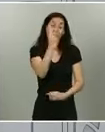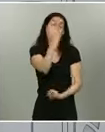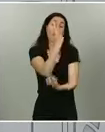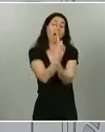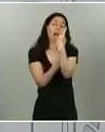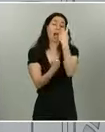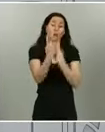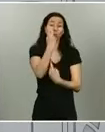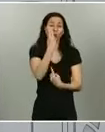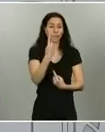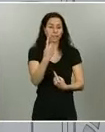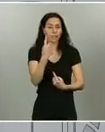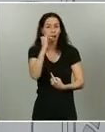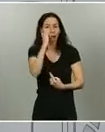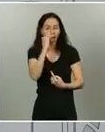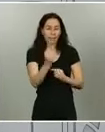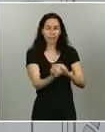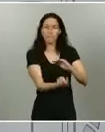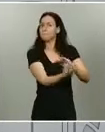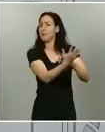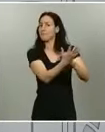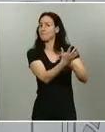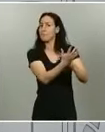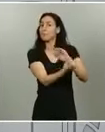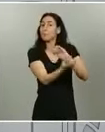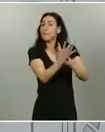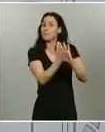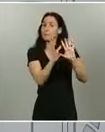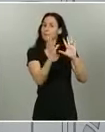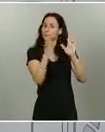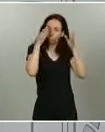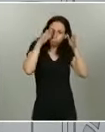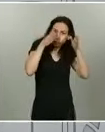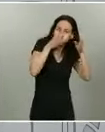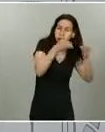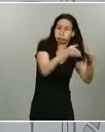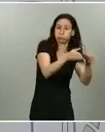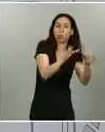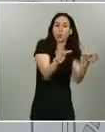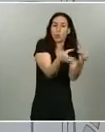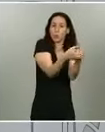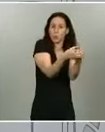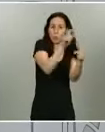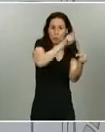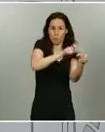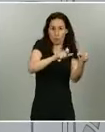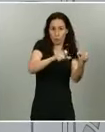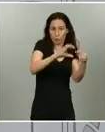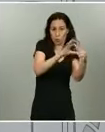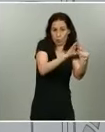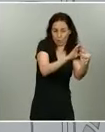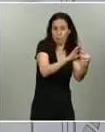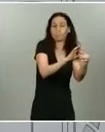concretos, pequeños agrupamientos de casos asociados a situaciones muy particulares que se han